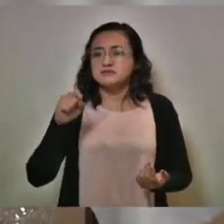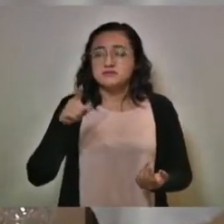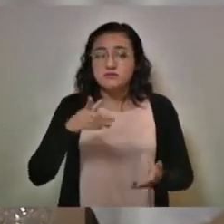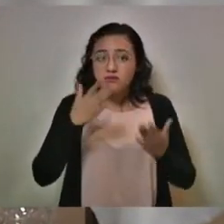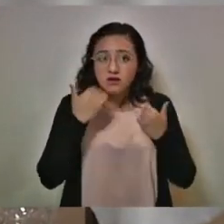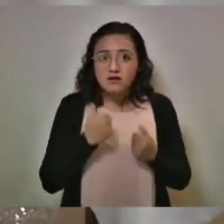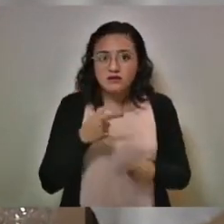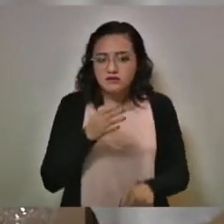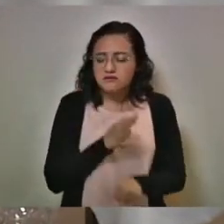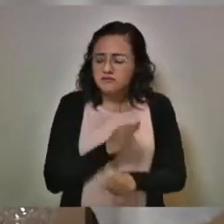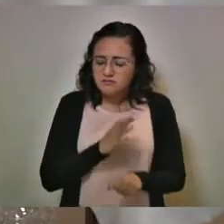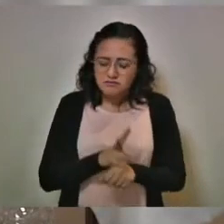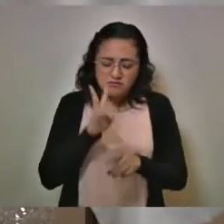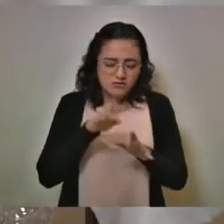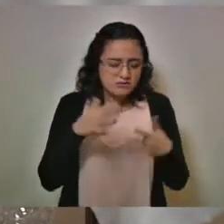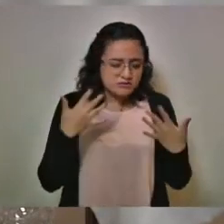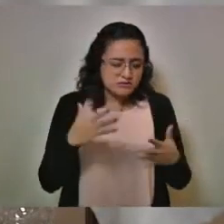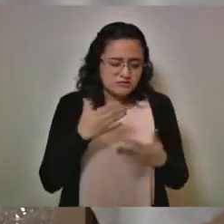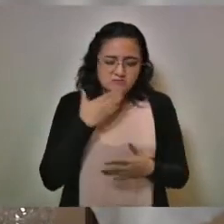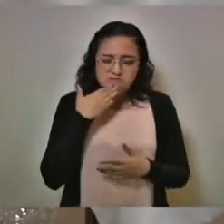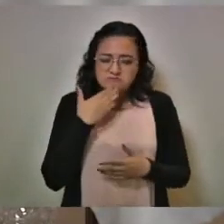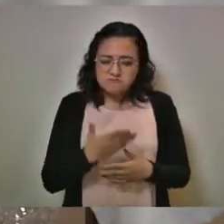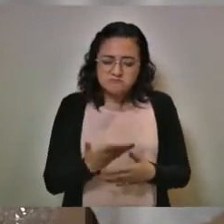son benditas redes sociales.